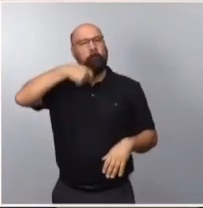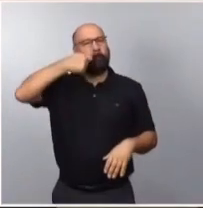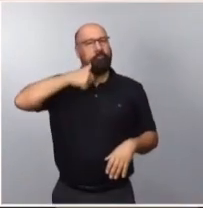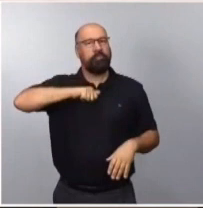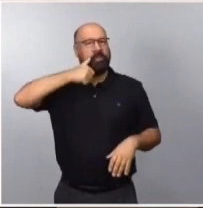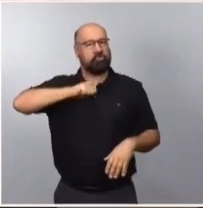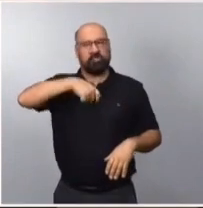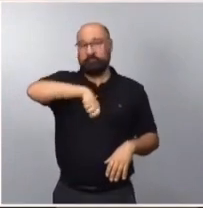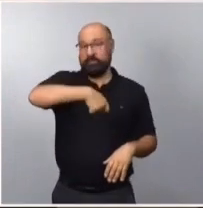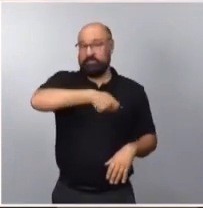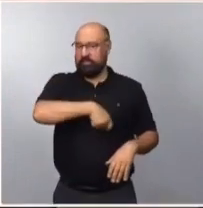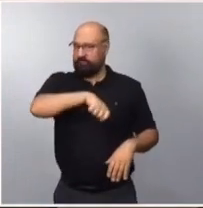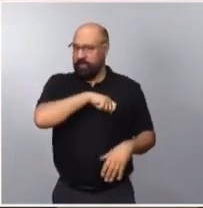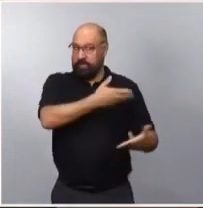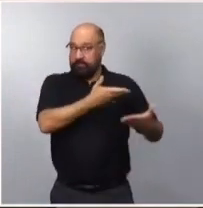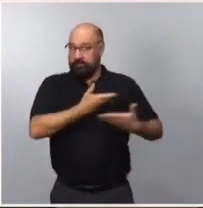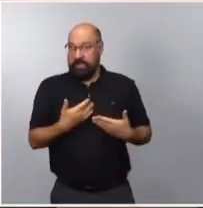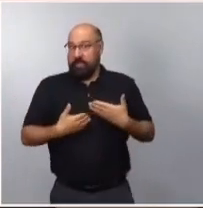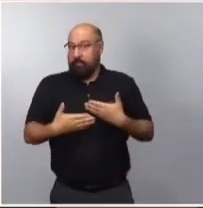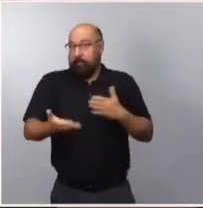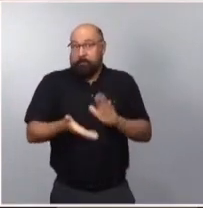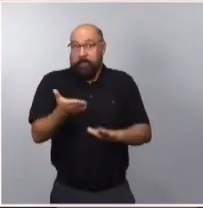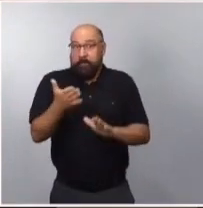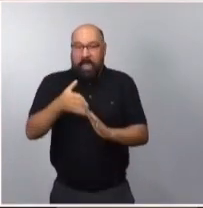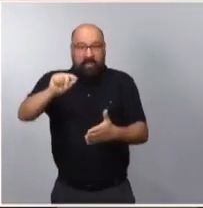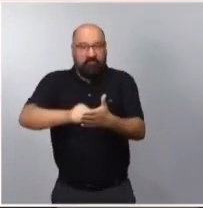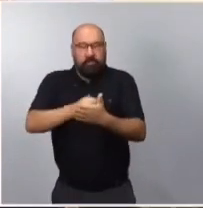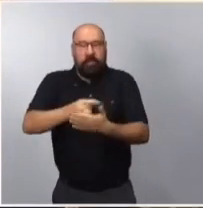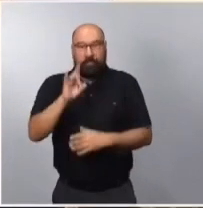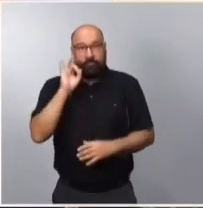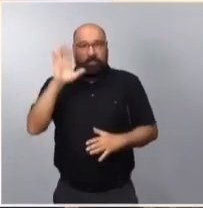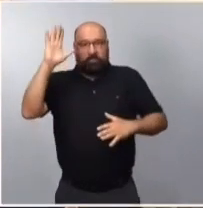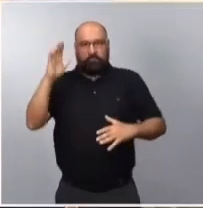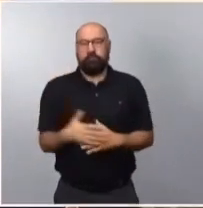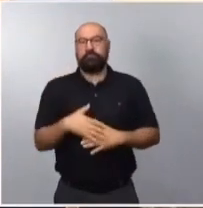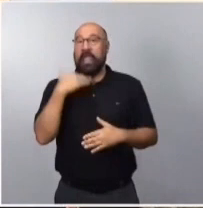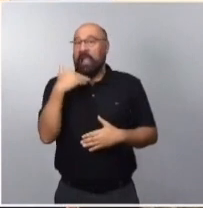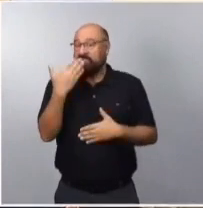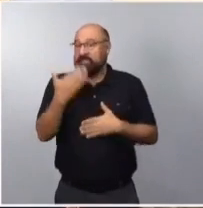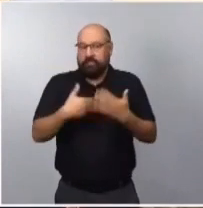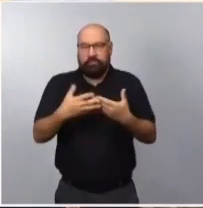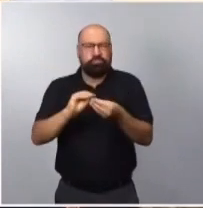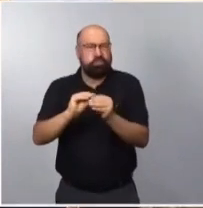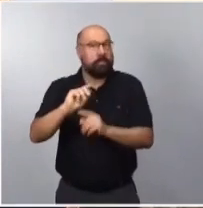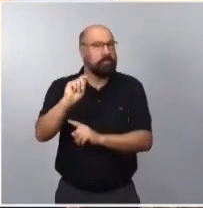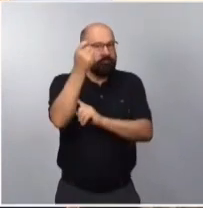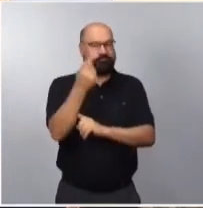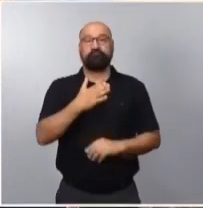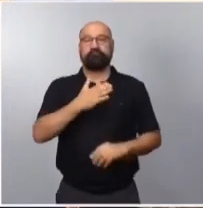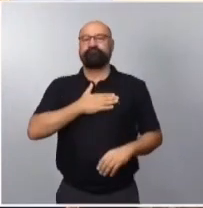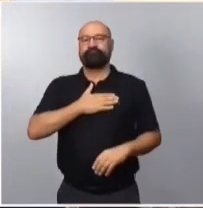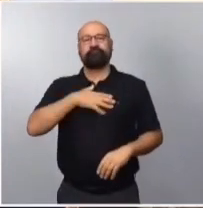llegue a puerto lo más rápido posible. Estamos ya solamente en el final procedimental, pero para nosotros como Chile es un